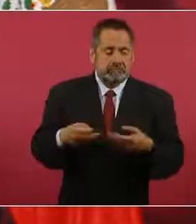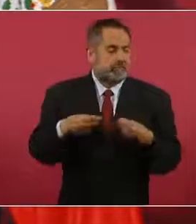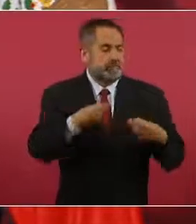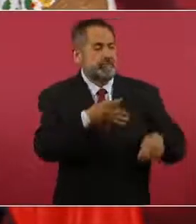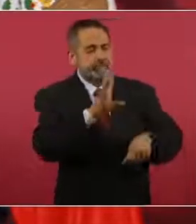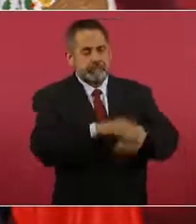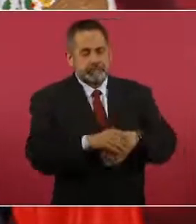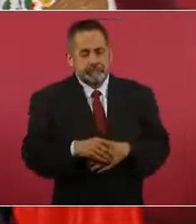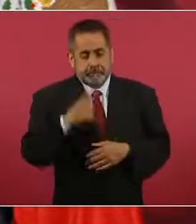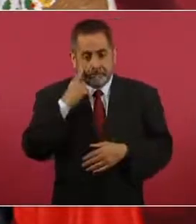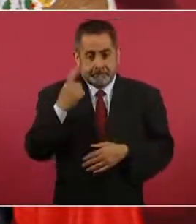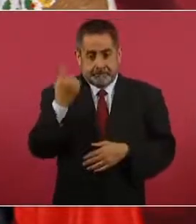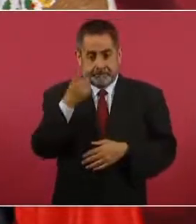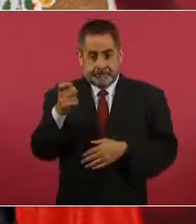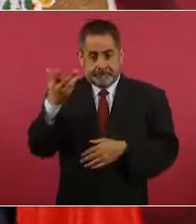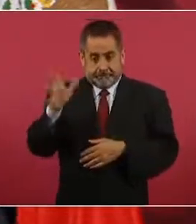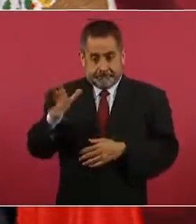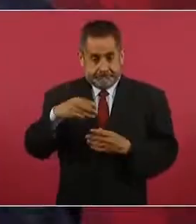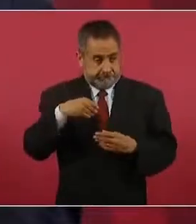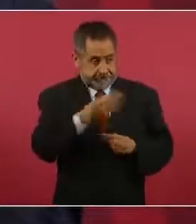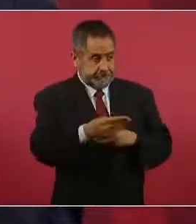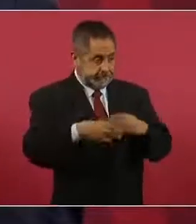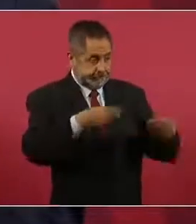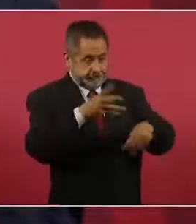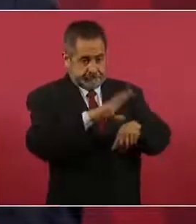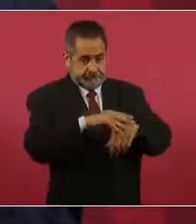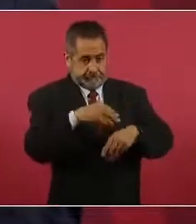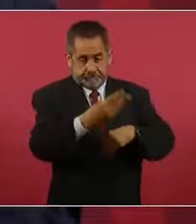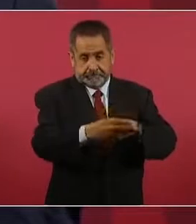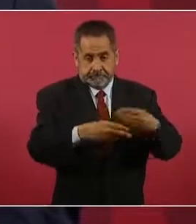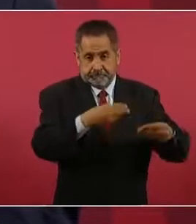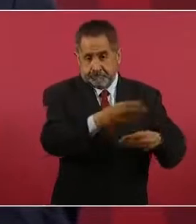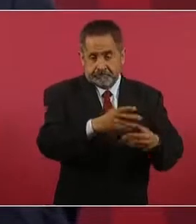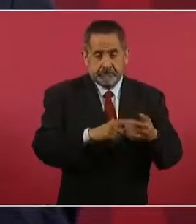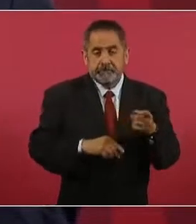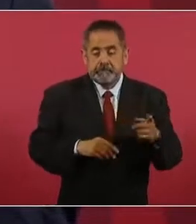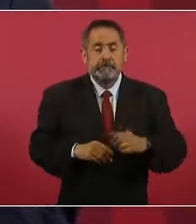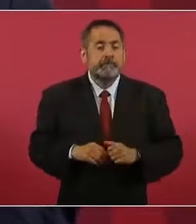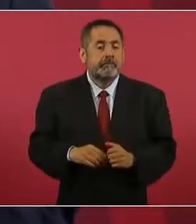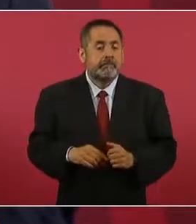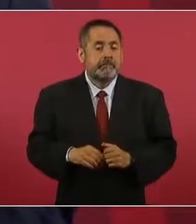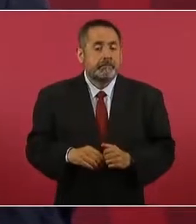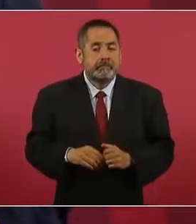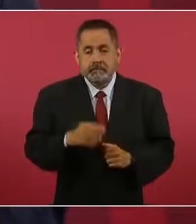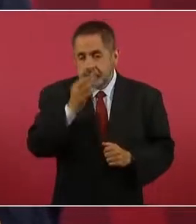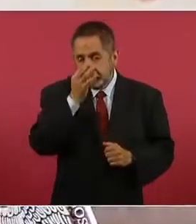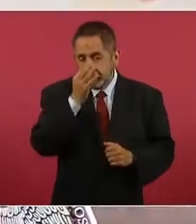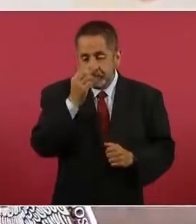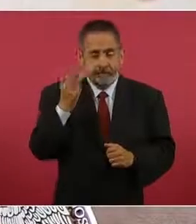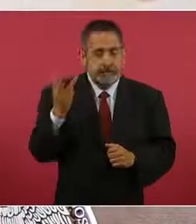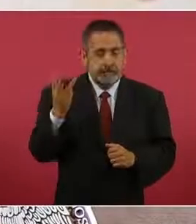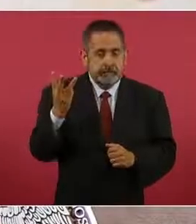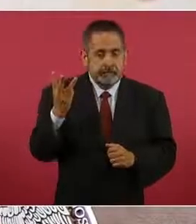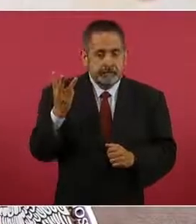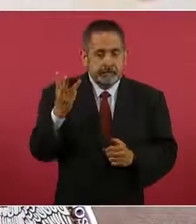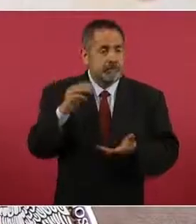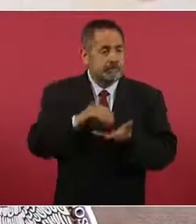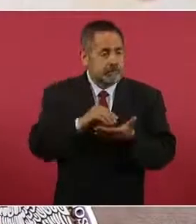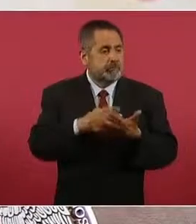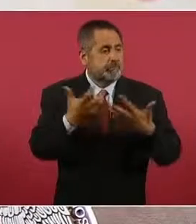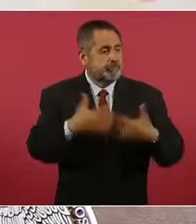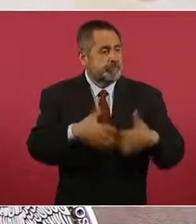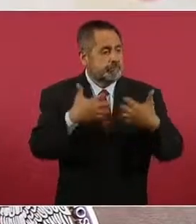pues de las 110 concesiones, sólo tres tienen producción